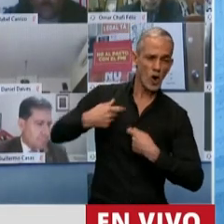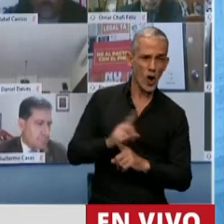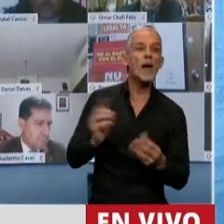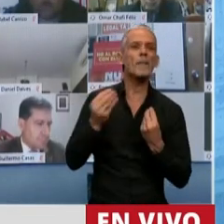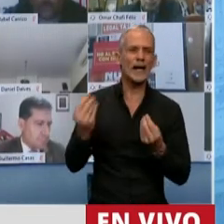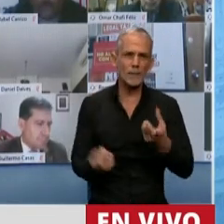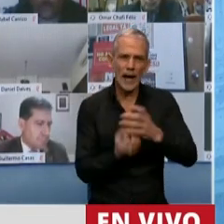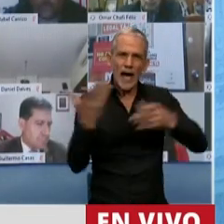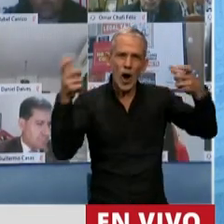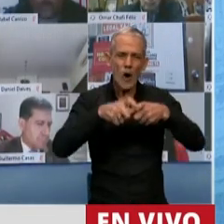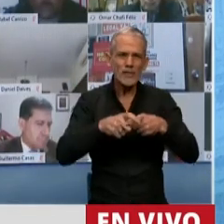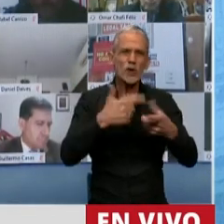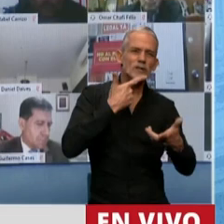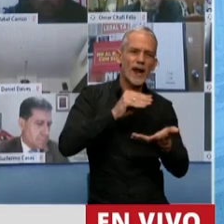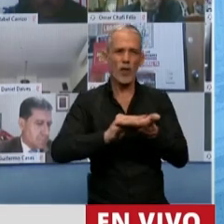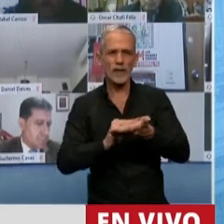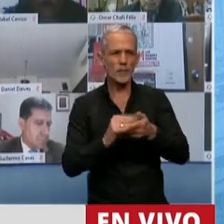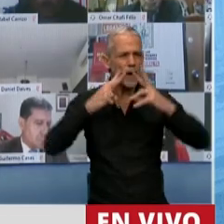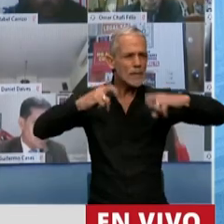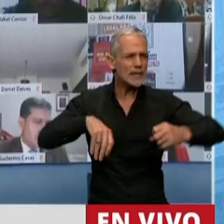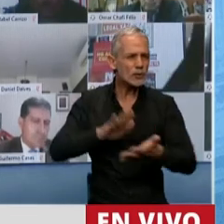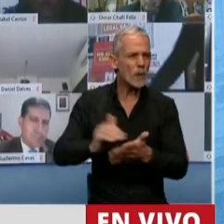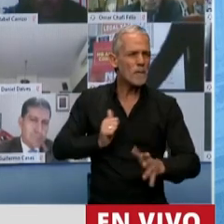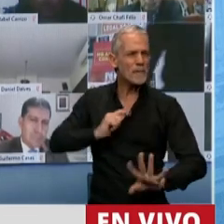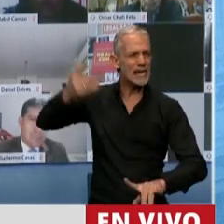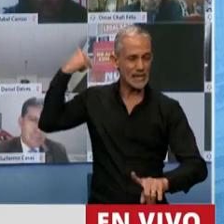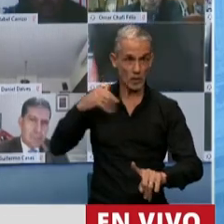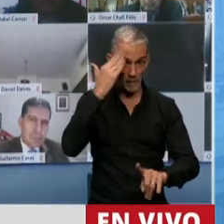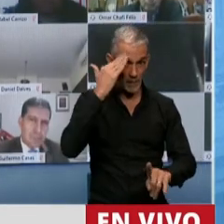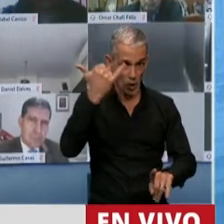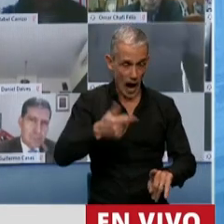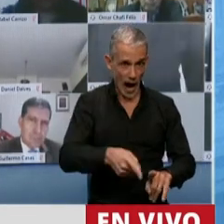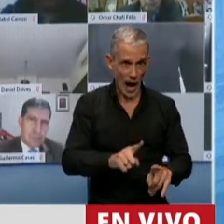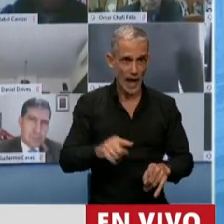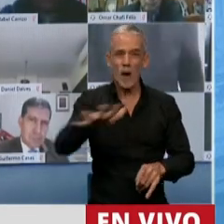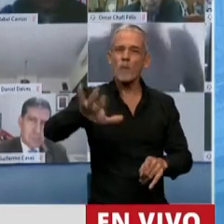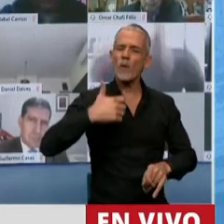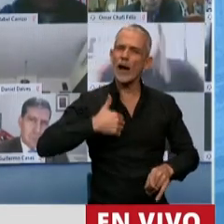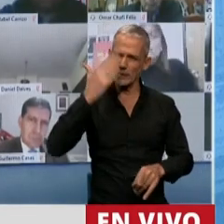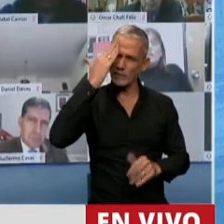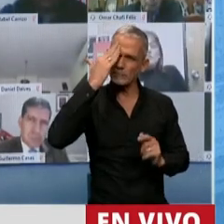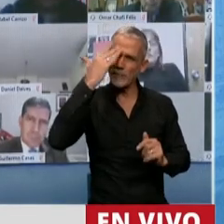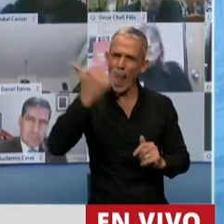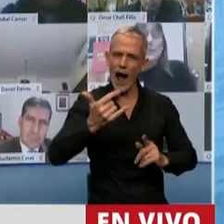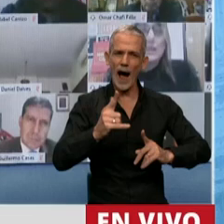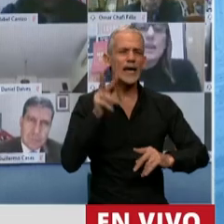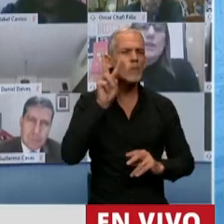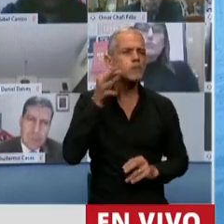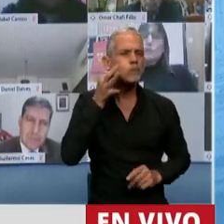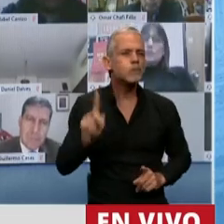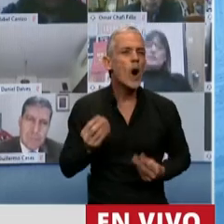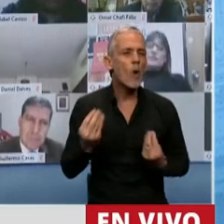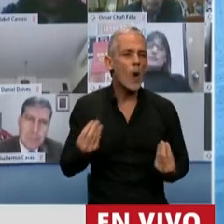constituir esa comisión bicameral tampoco. Tenemos memoria, el pueblo argentino tiene memoria y ¿sabe lo que vio?